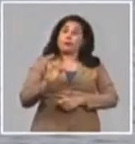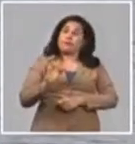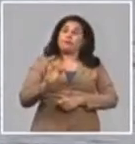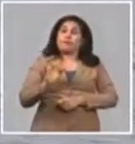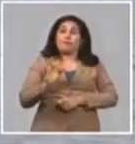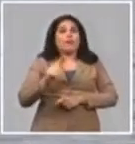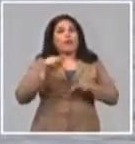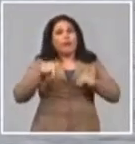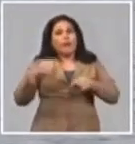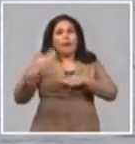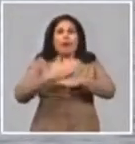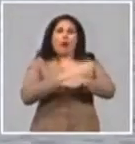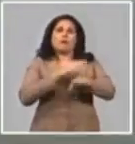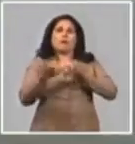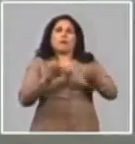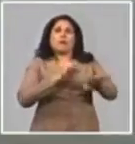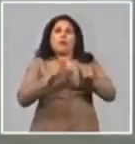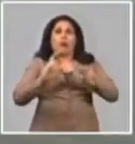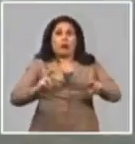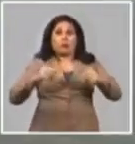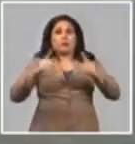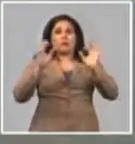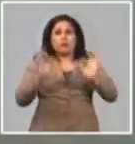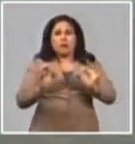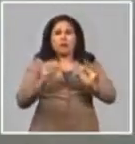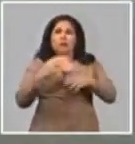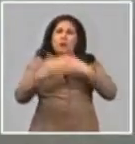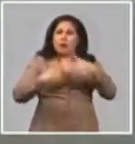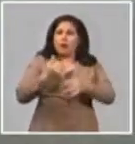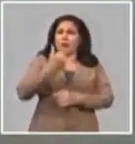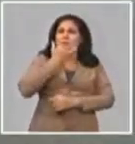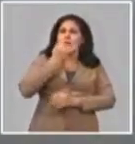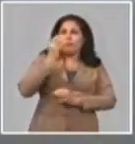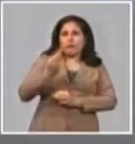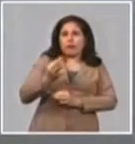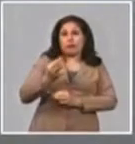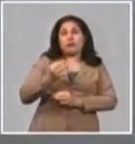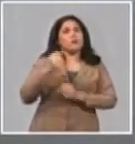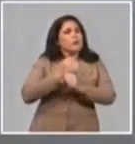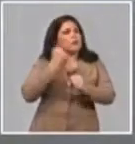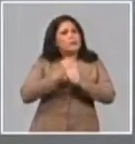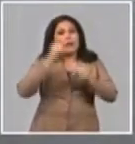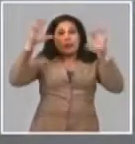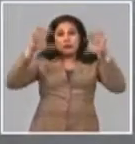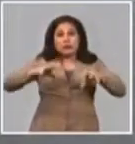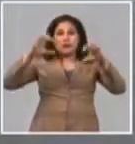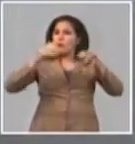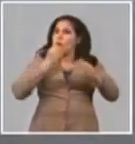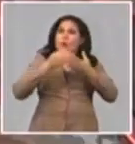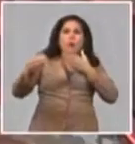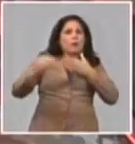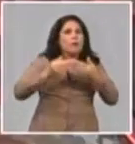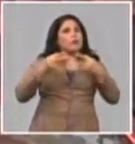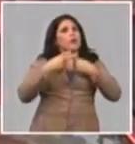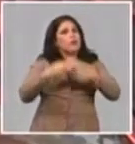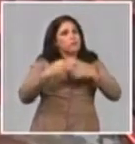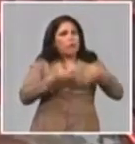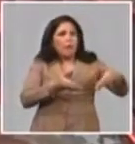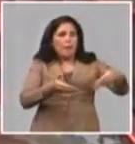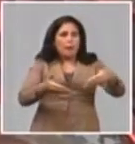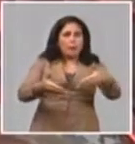lluvia esa historia no podemos repetir y tenemos que seguir trabajando y aunque llueva seguir ejecutando las obras que tenemos